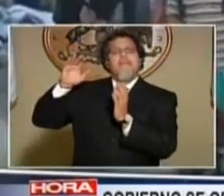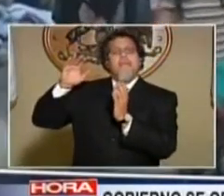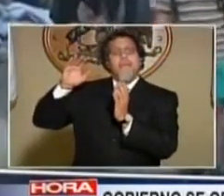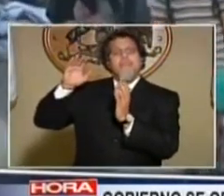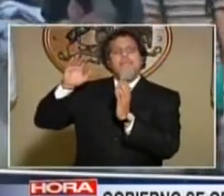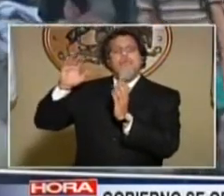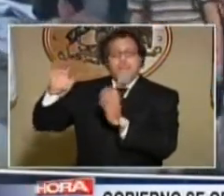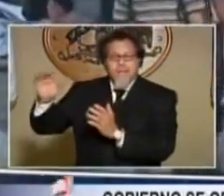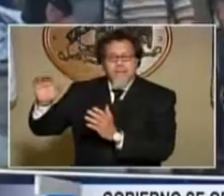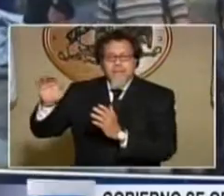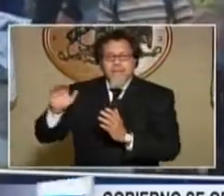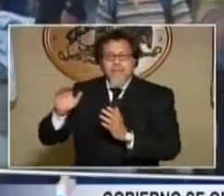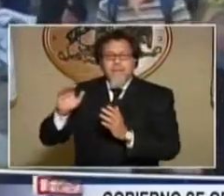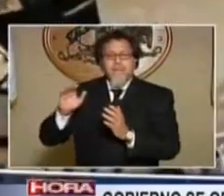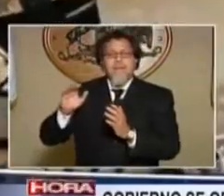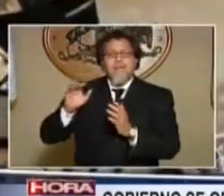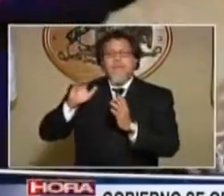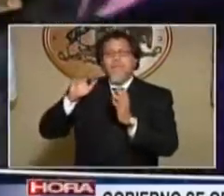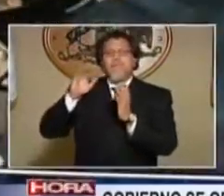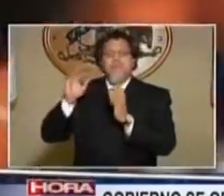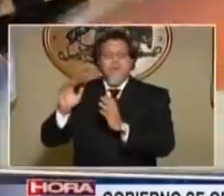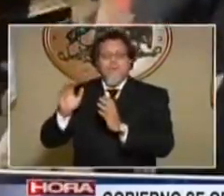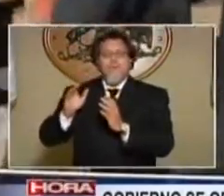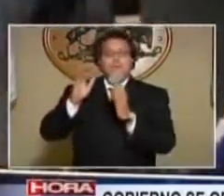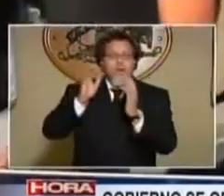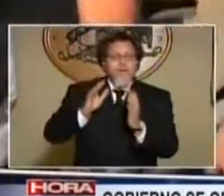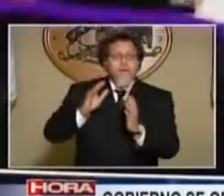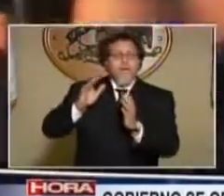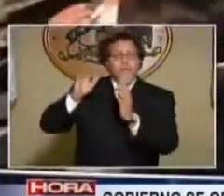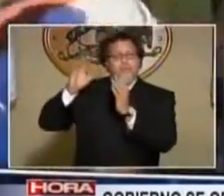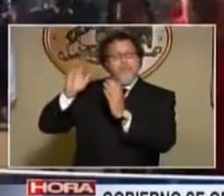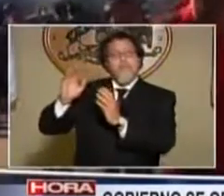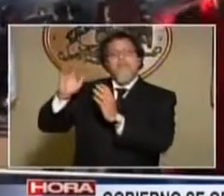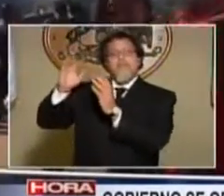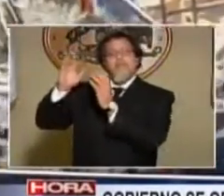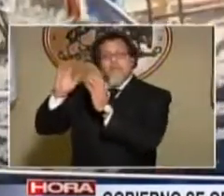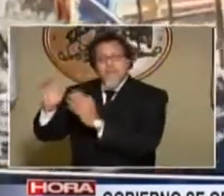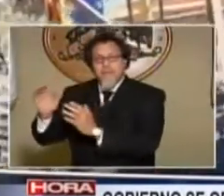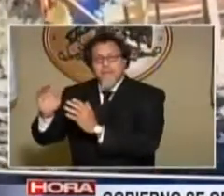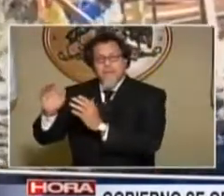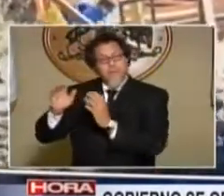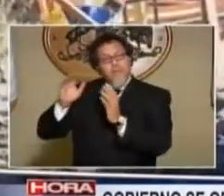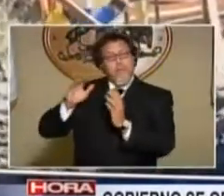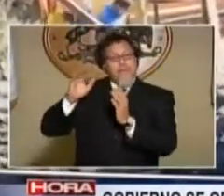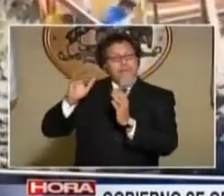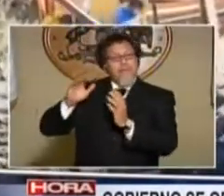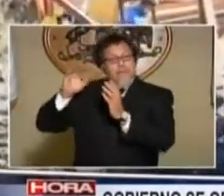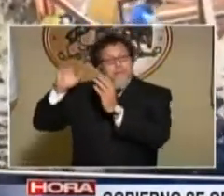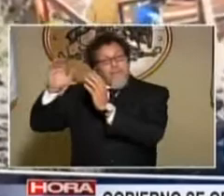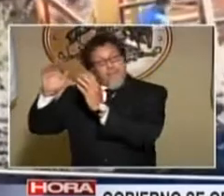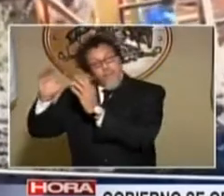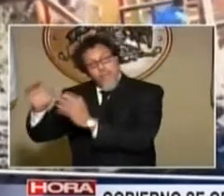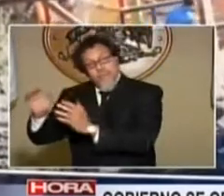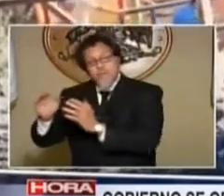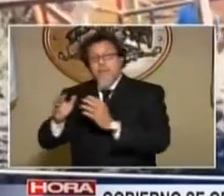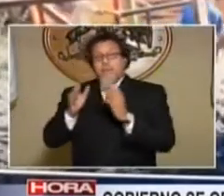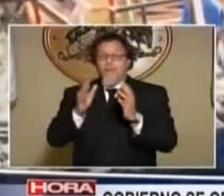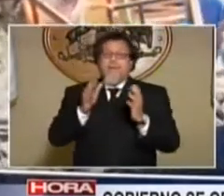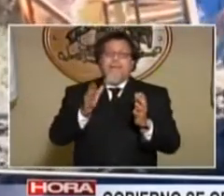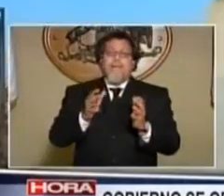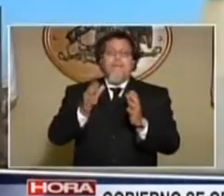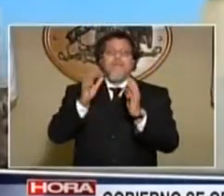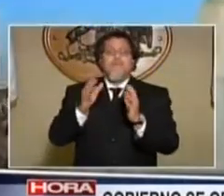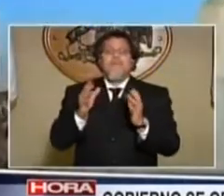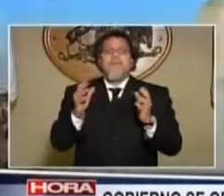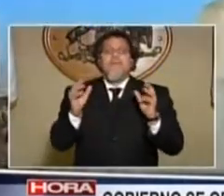en zonas de inseguridad. Y ahí no es sinónimo toma con sinónimo de inseguridad, porque pueden haber tomas